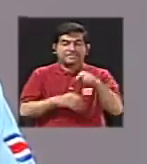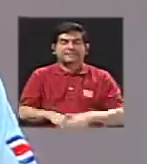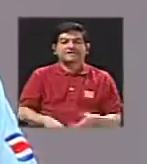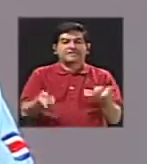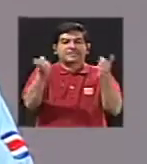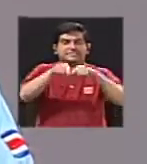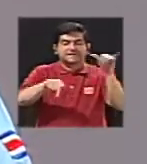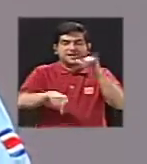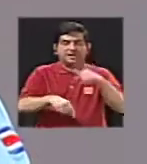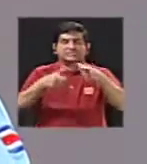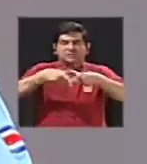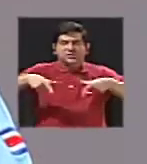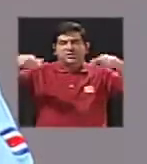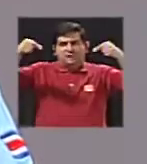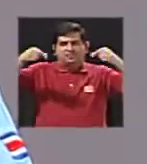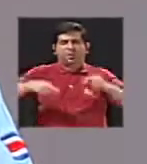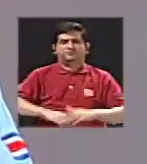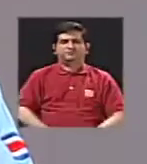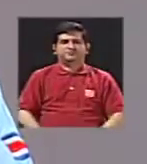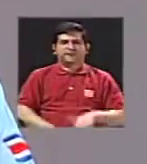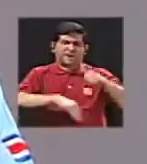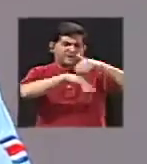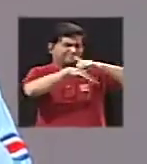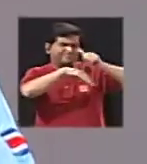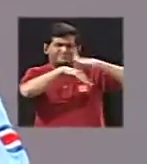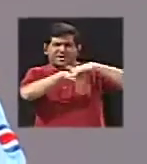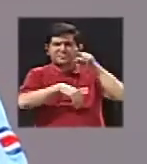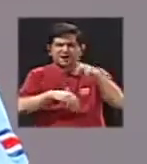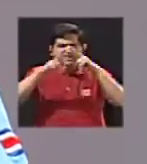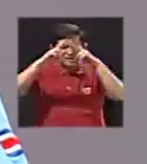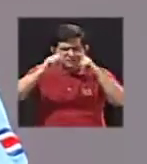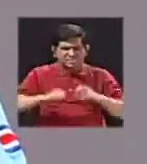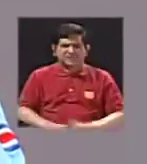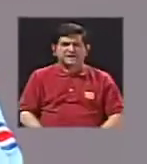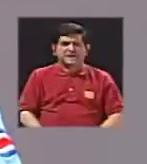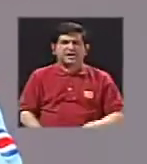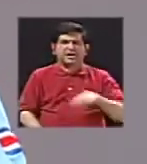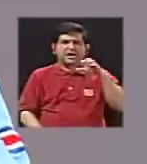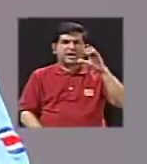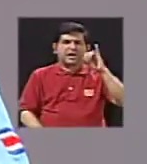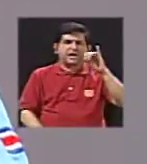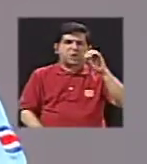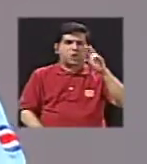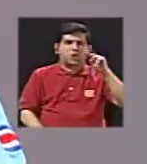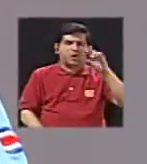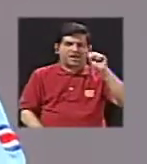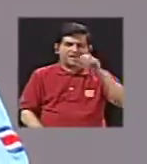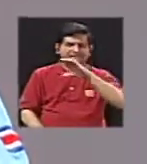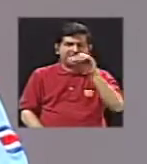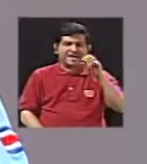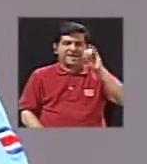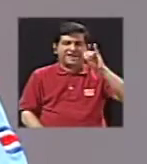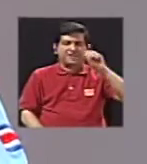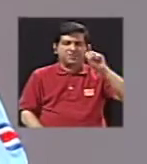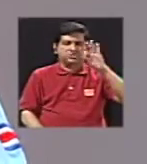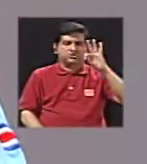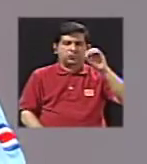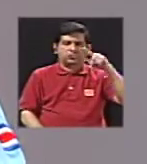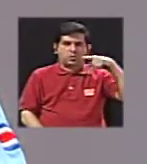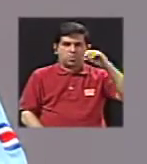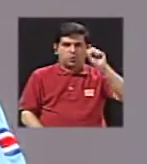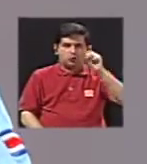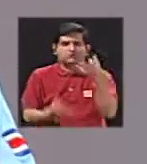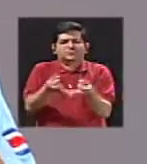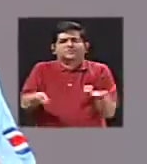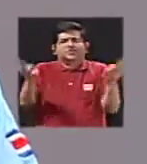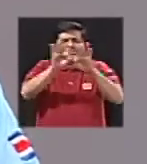caso igual que Japón entonces envían allá y analizan los diones y ciertos isótopos que son muy importantes para